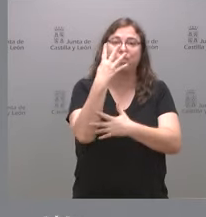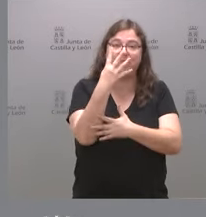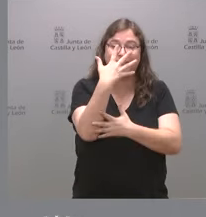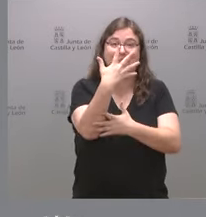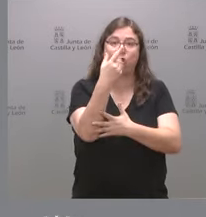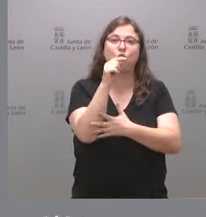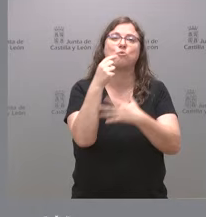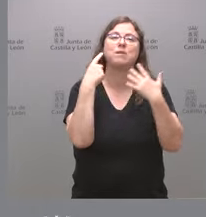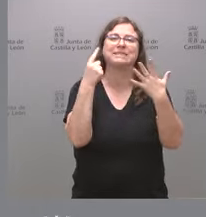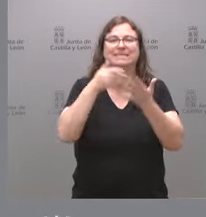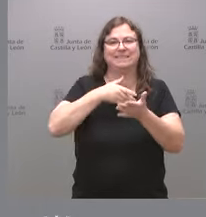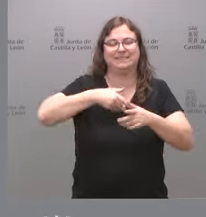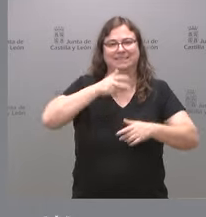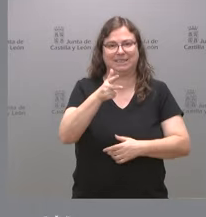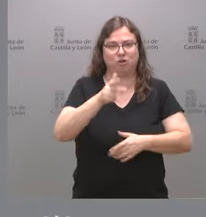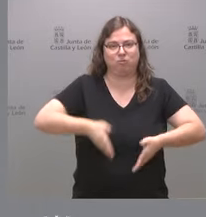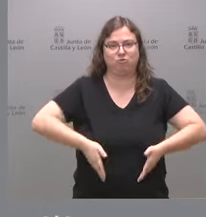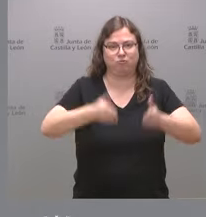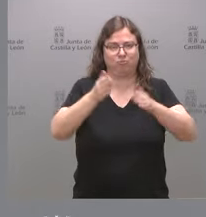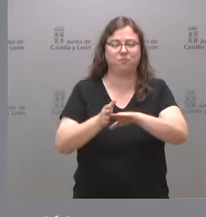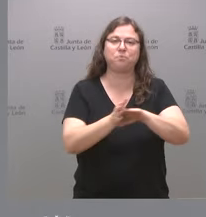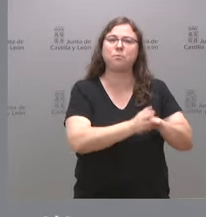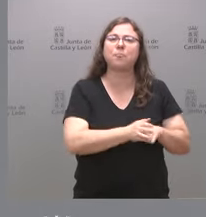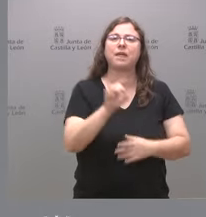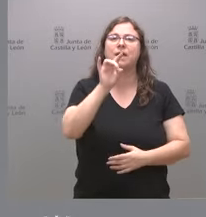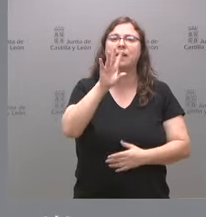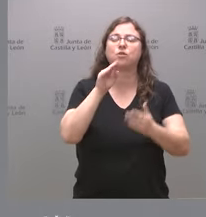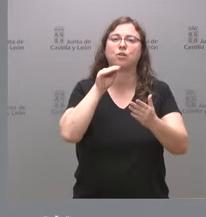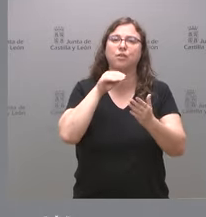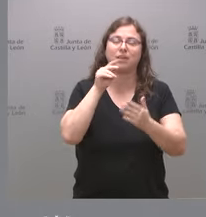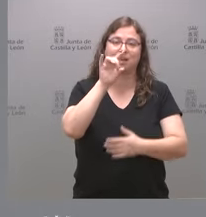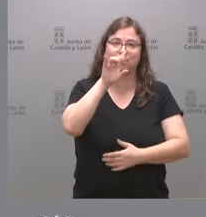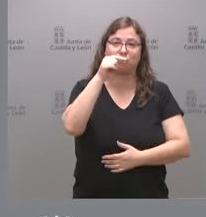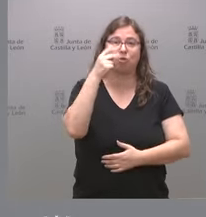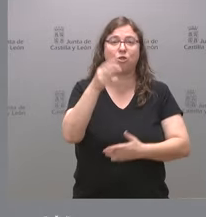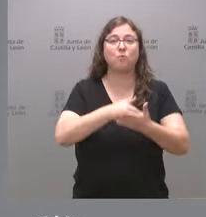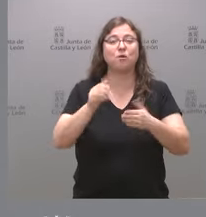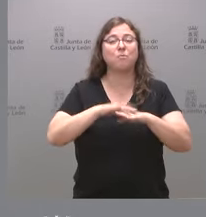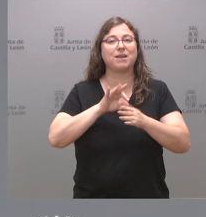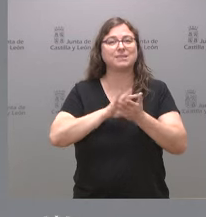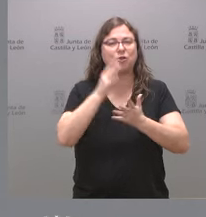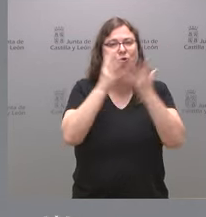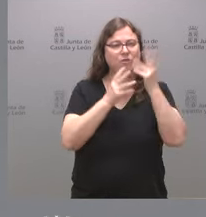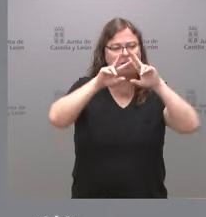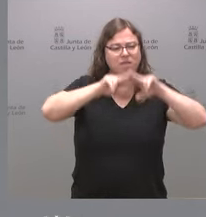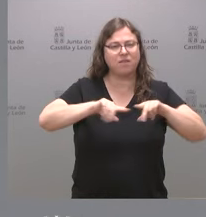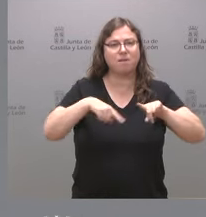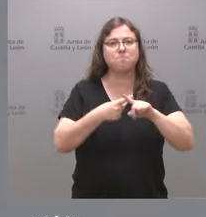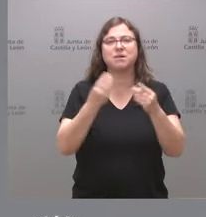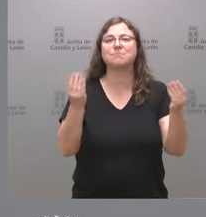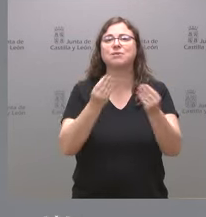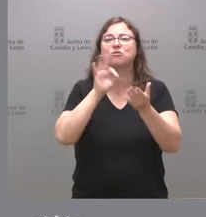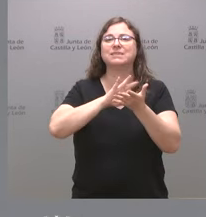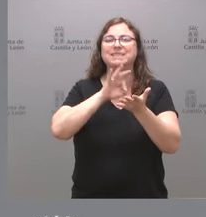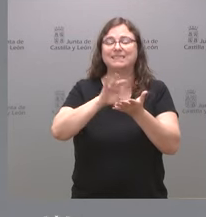carretera. Destinamos 14,2 millones de euros para los servicios de contabilidad analítica y mejoras en el